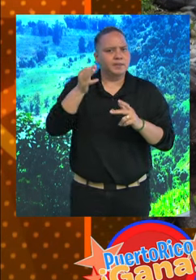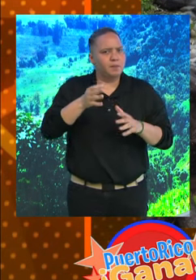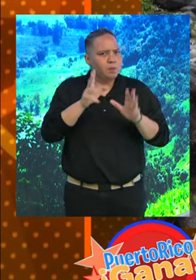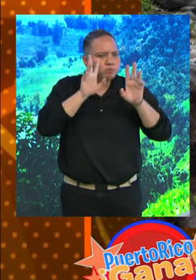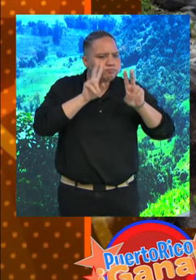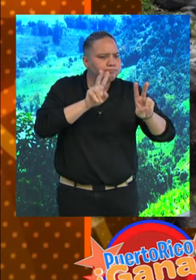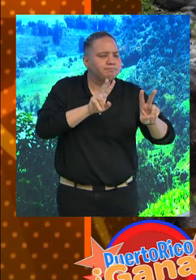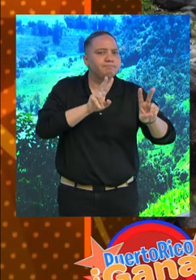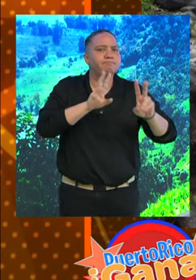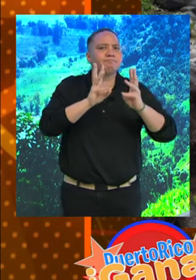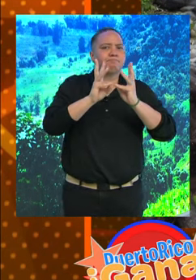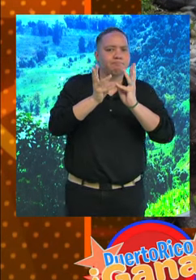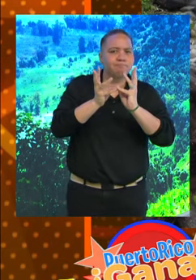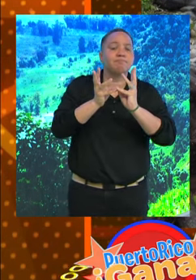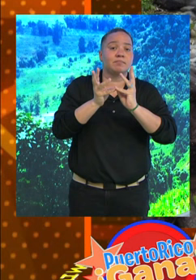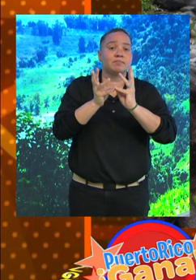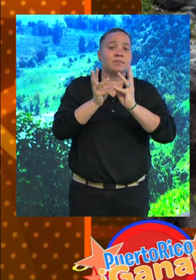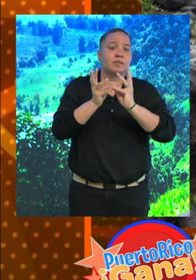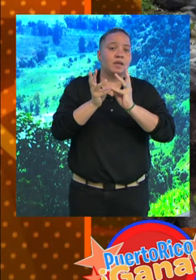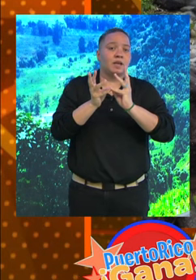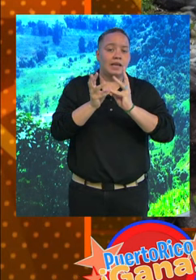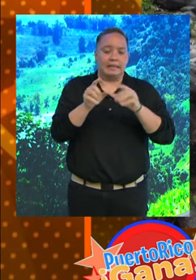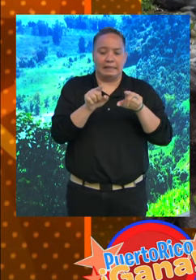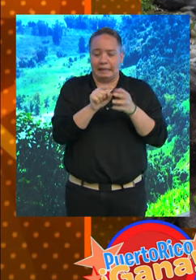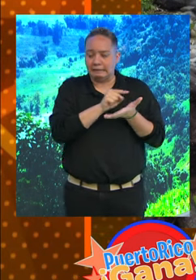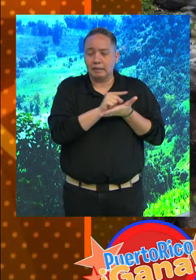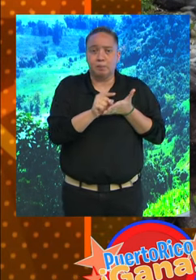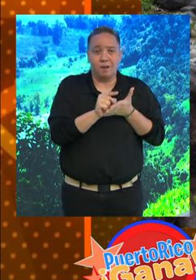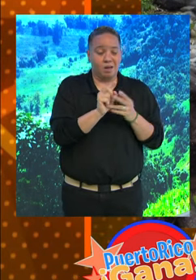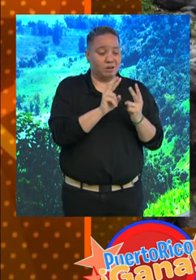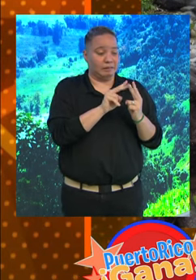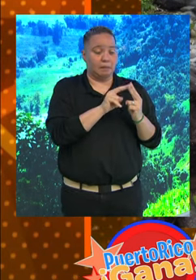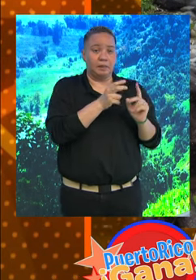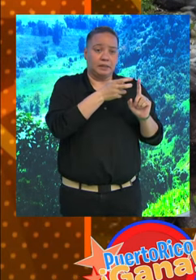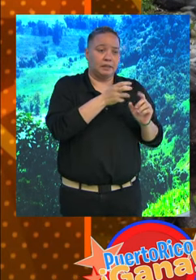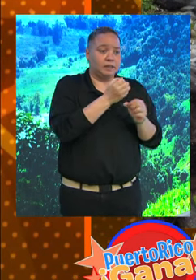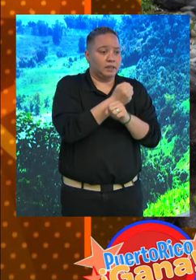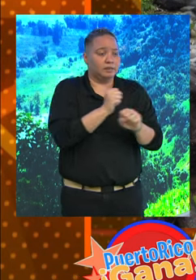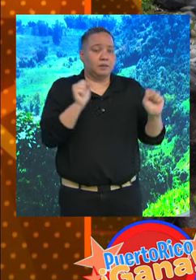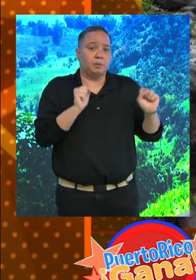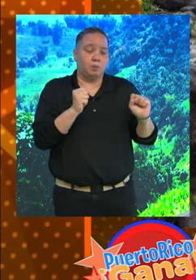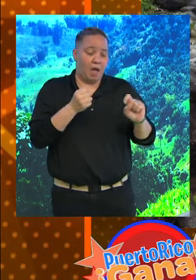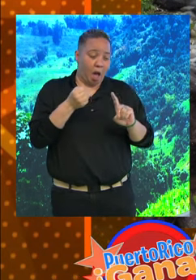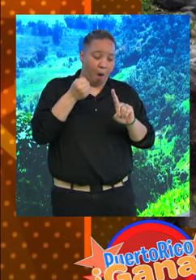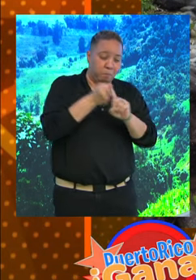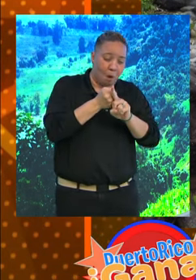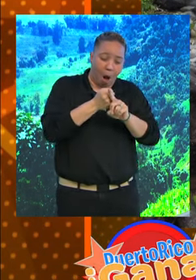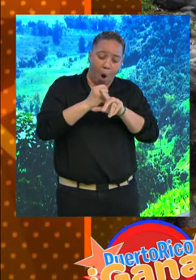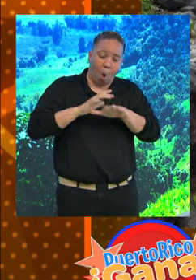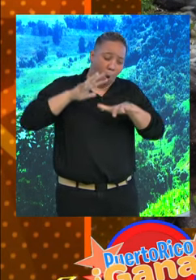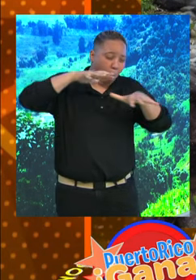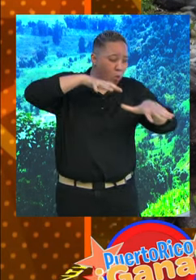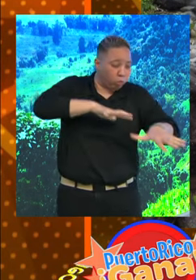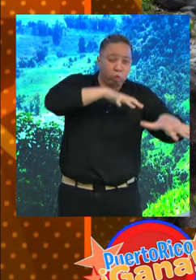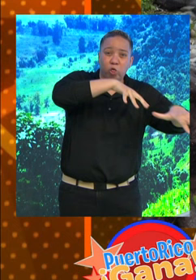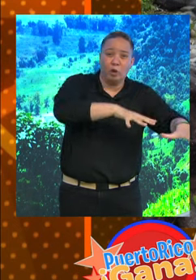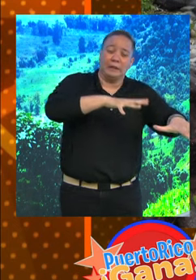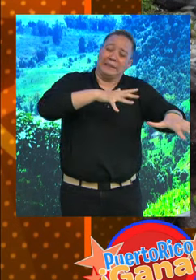pendientes y monitoreen el clima. Este fin de semana tuvimos que sacar una pareja que, lamentablemente, con el golpe de agua, pues sufrió